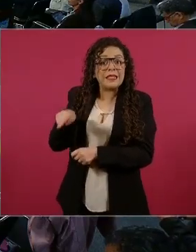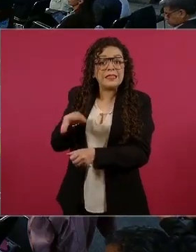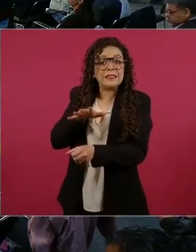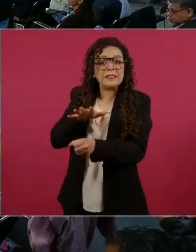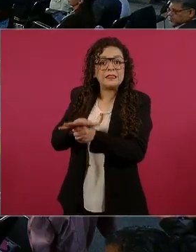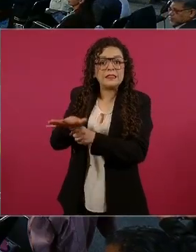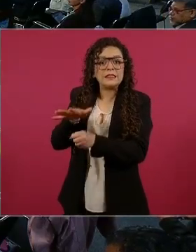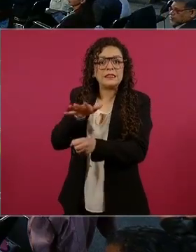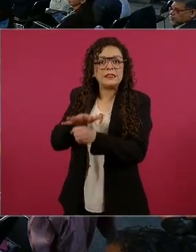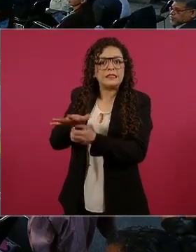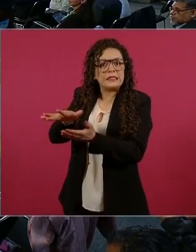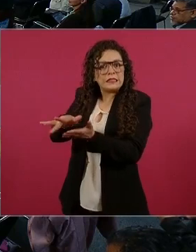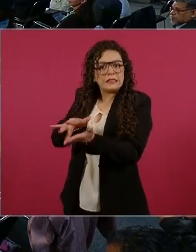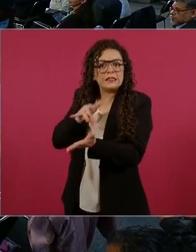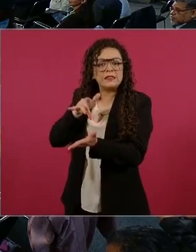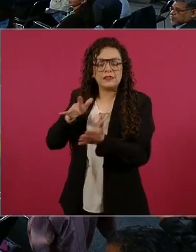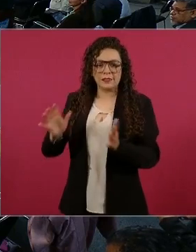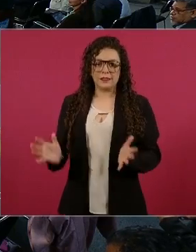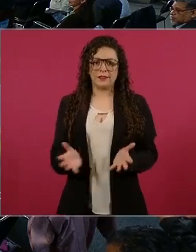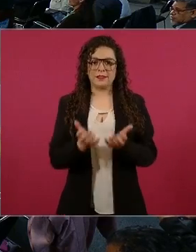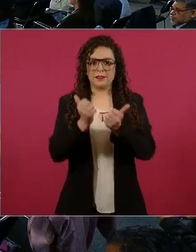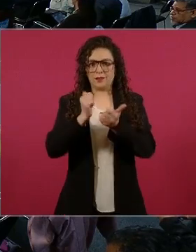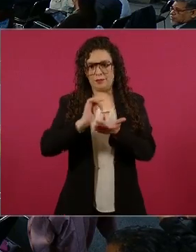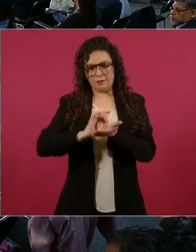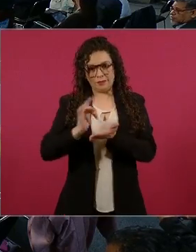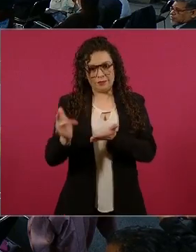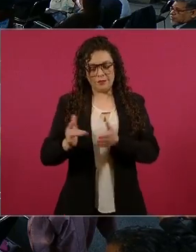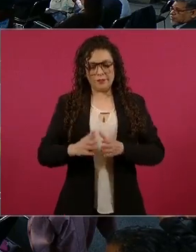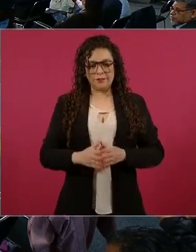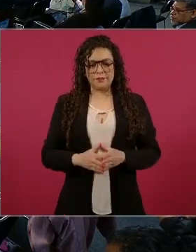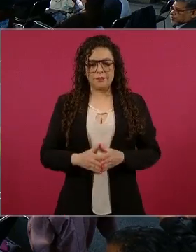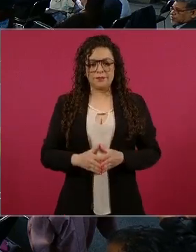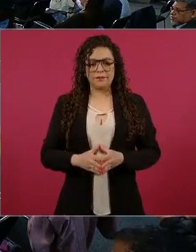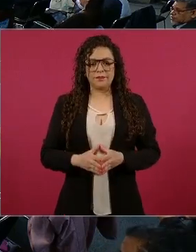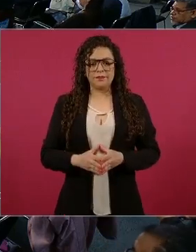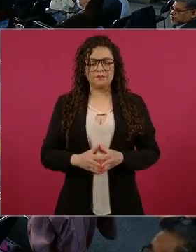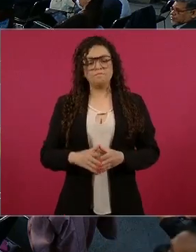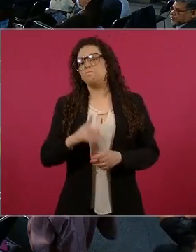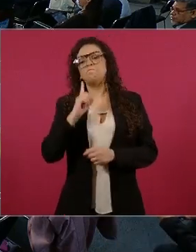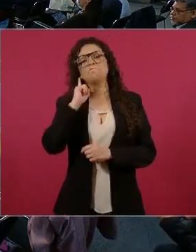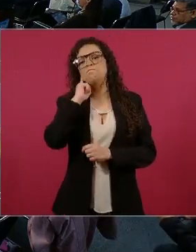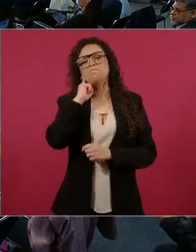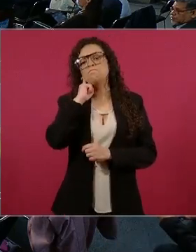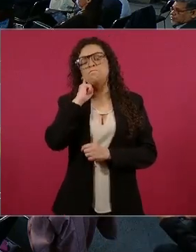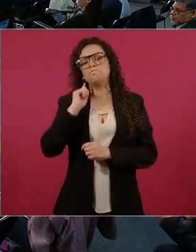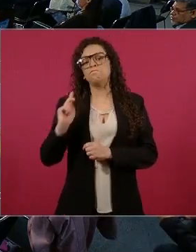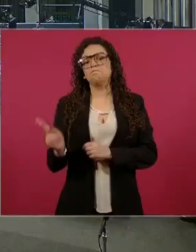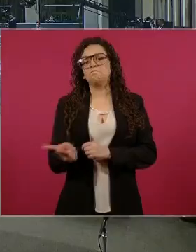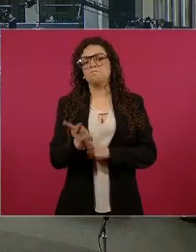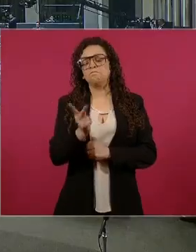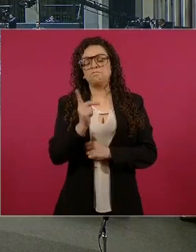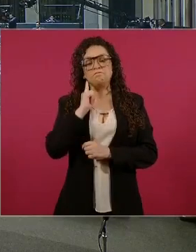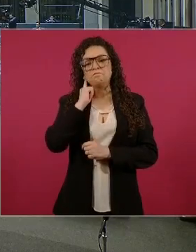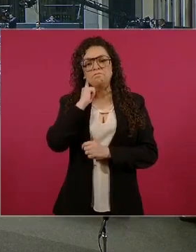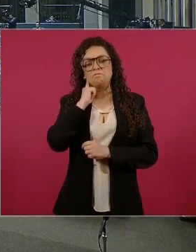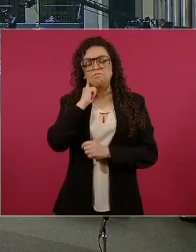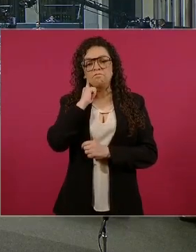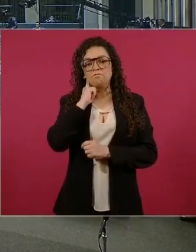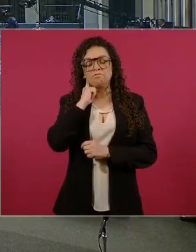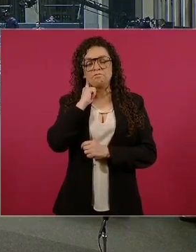Número. consejo de la Cundidratura sobre los retiros... Mande. Número,